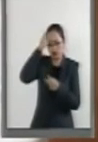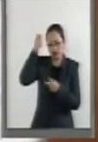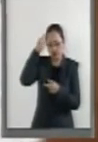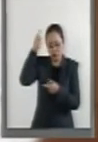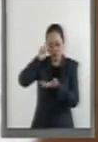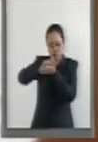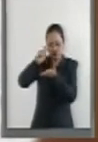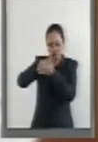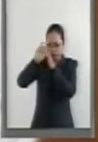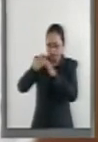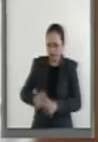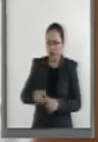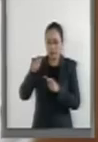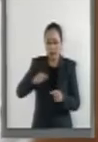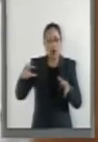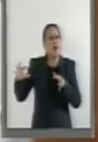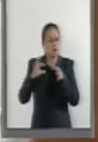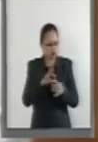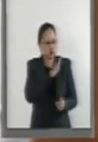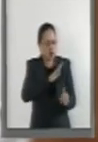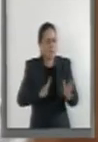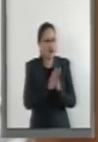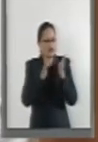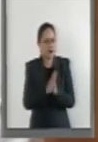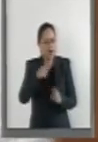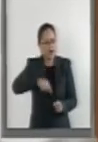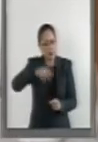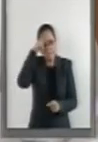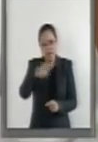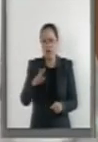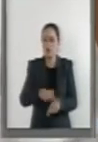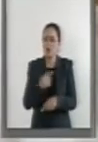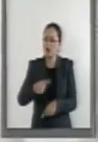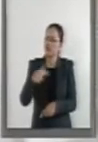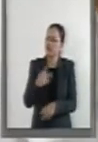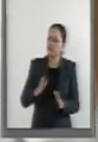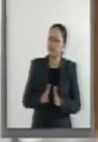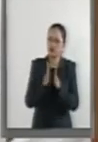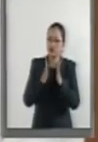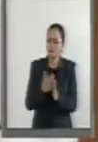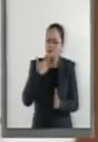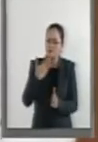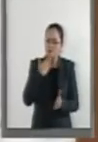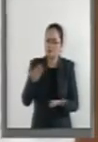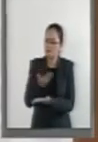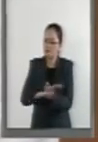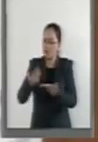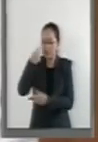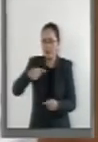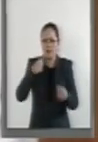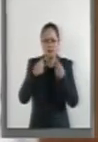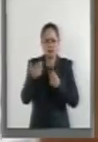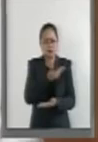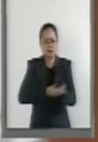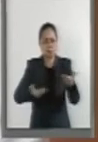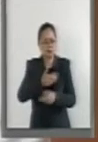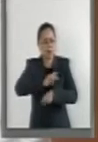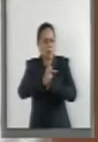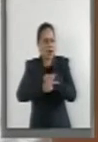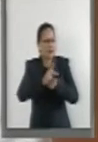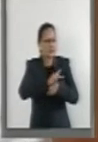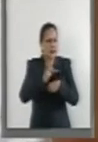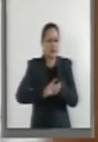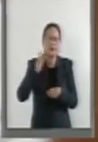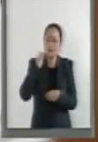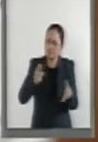reconociendo así el ánimo constructivo que México ha esbozado y su participación como facilitador en las negociaciones, también como